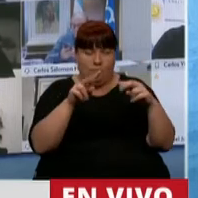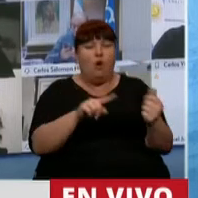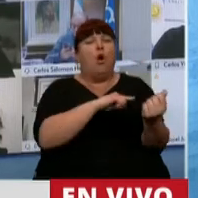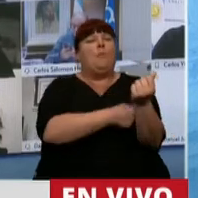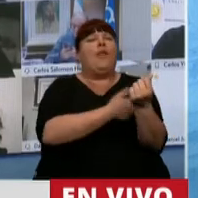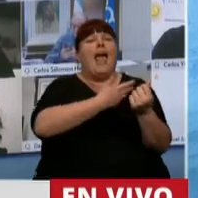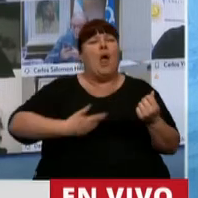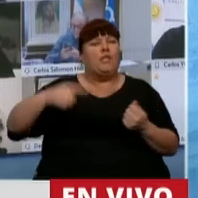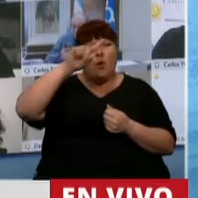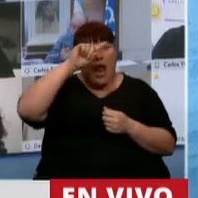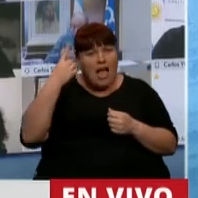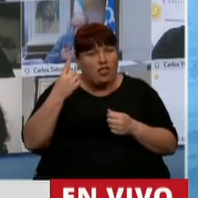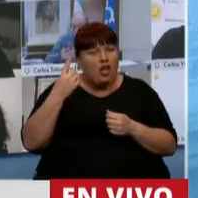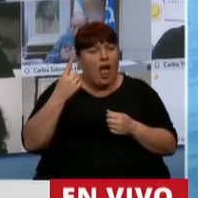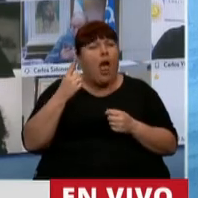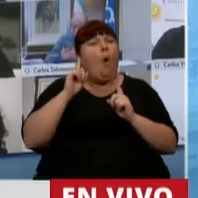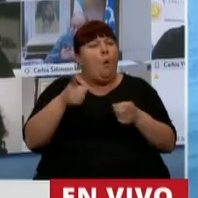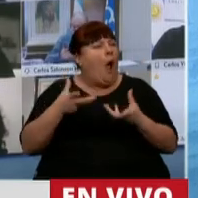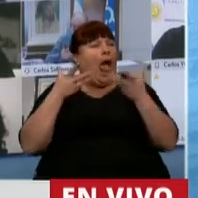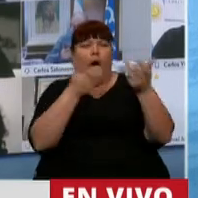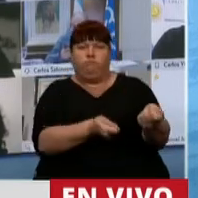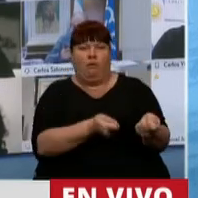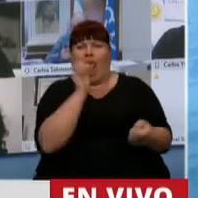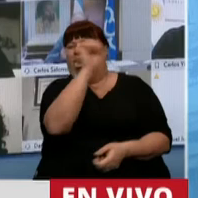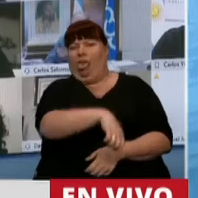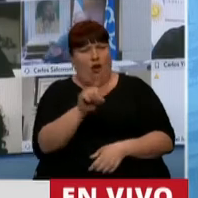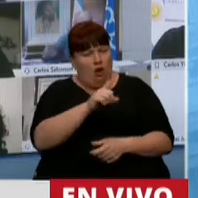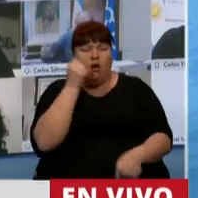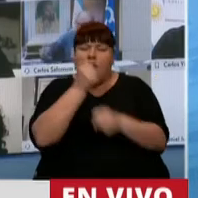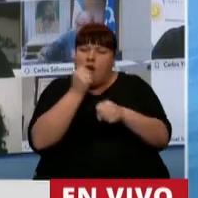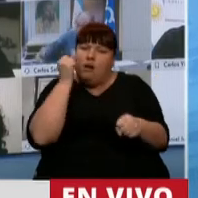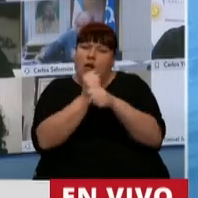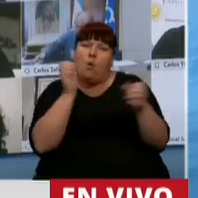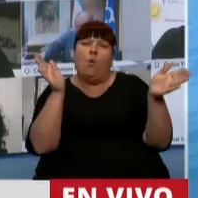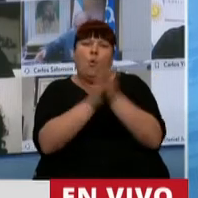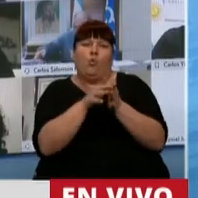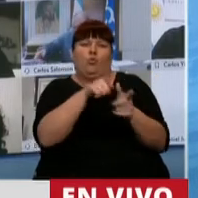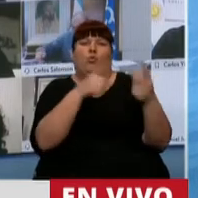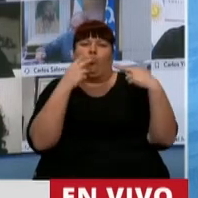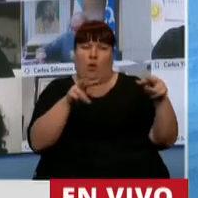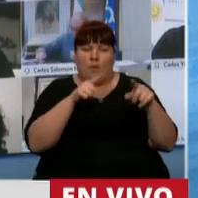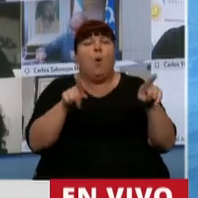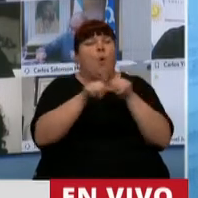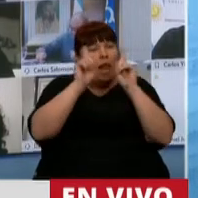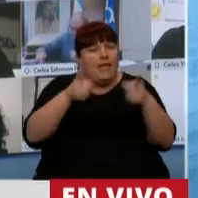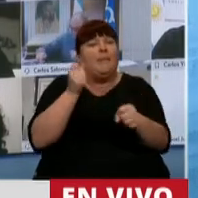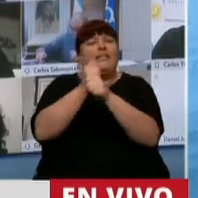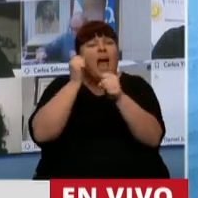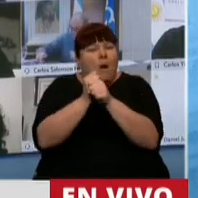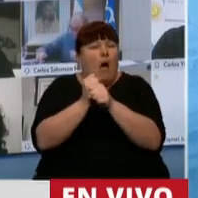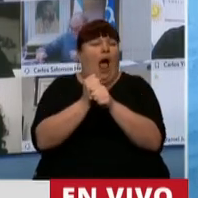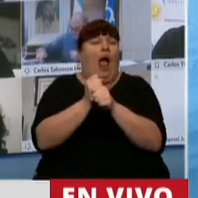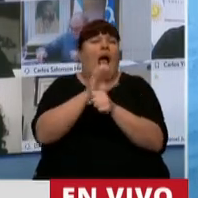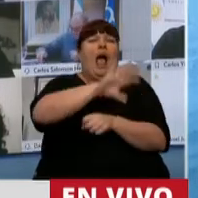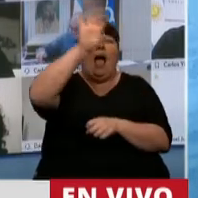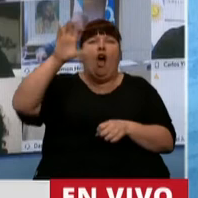Ejecutivo Nacional no le ha soltado la mano. Ha estado trabajando junto a ellos, como han estado trabajando muchos